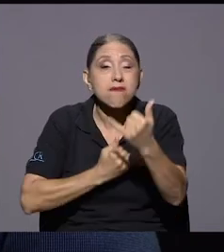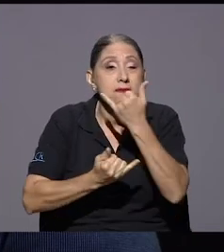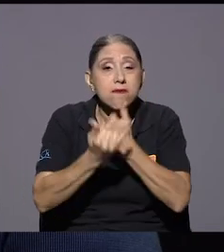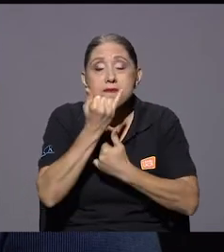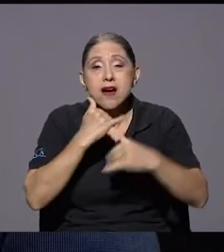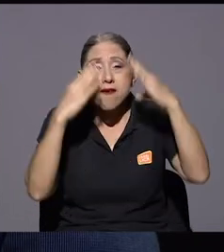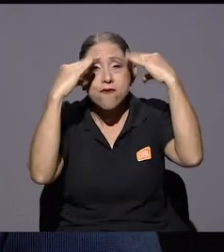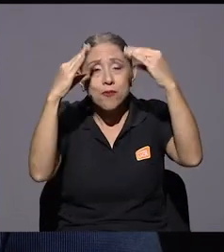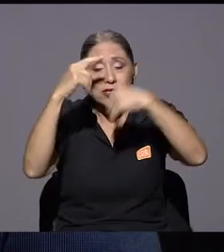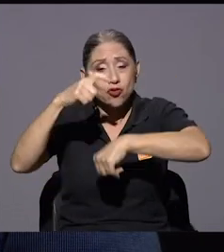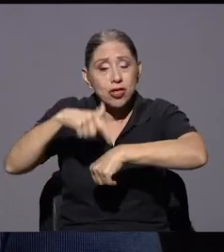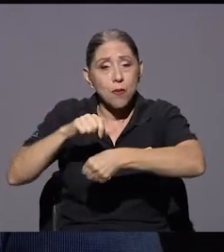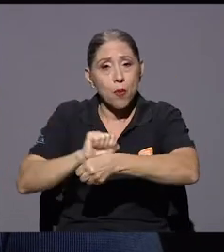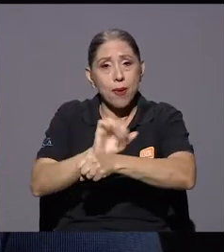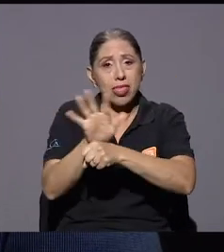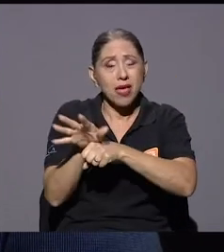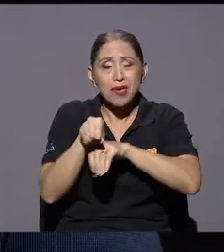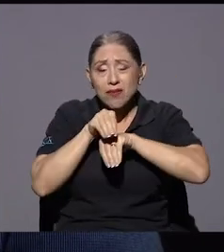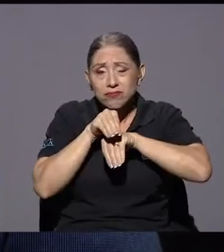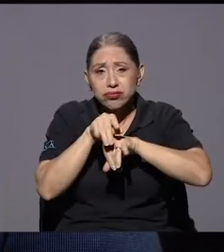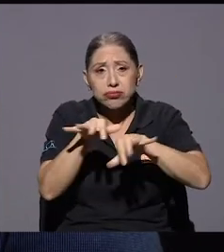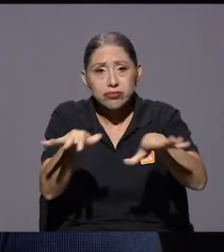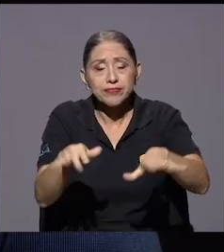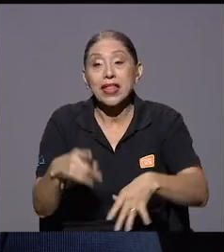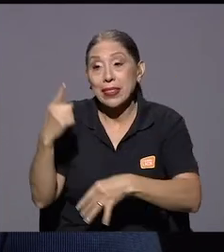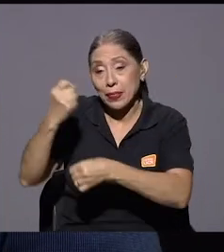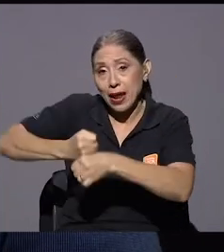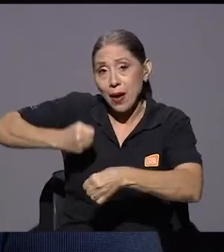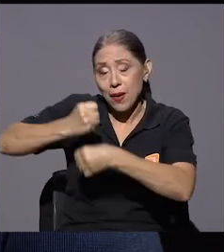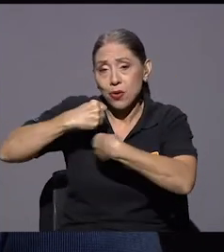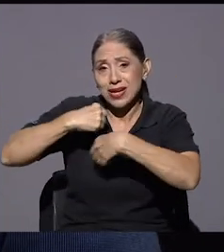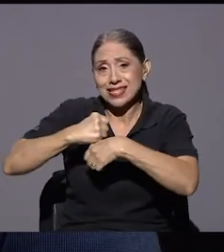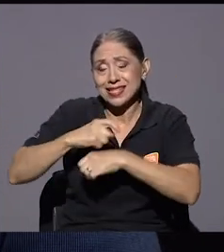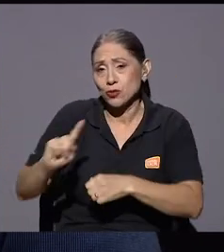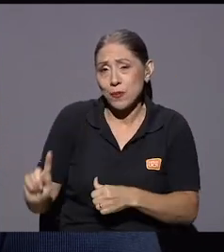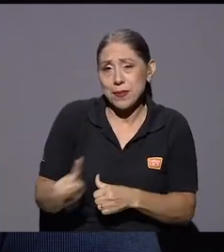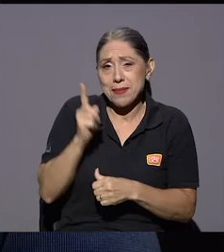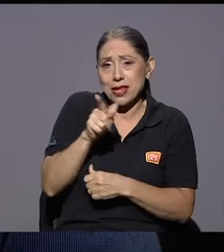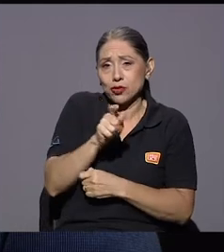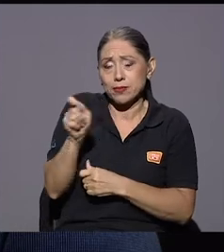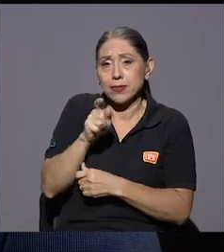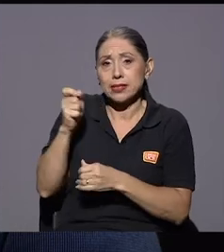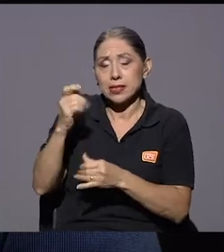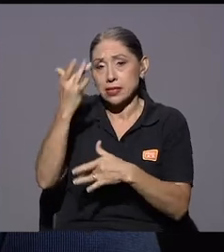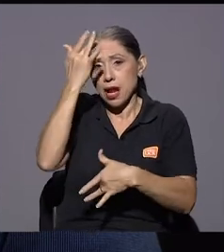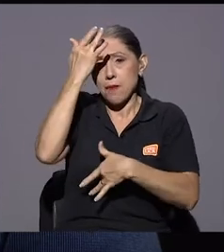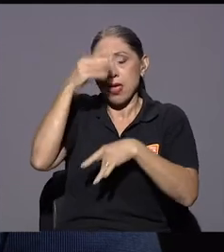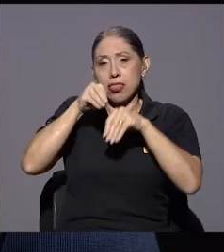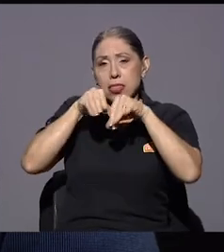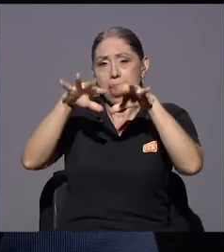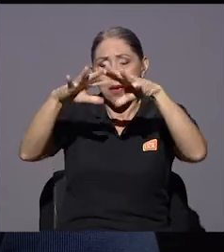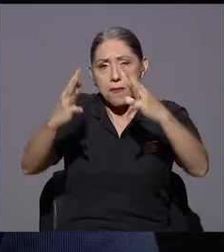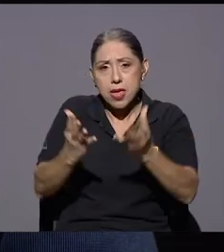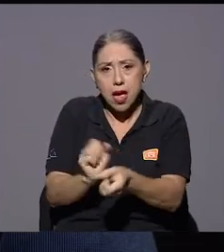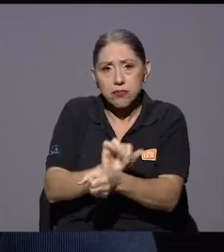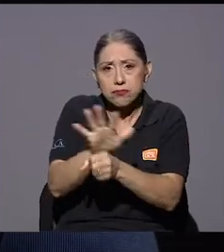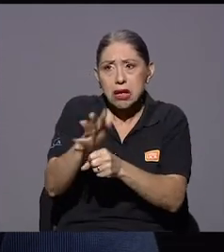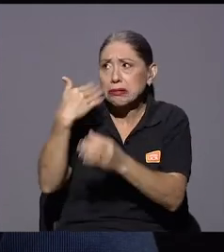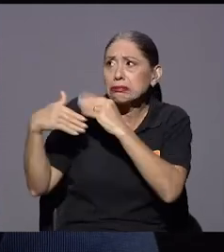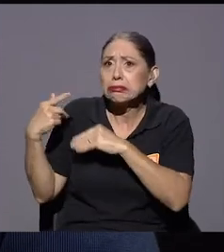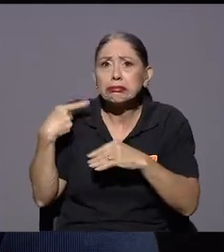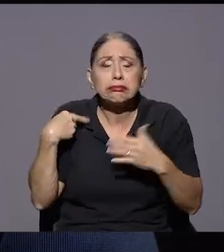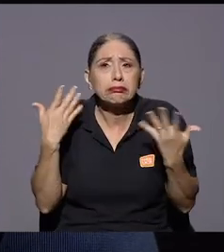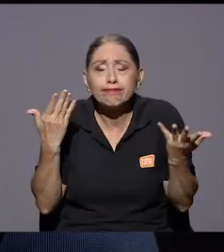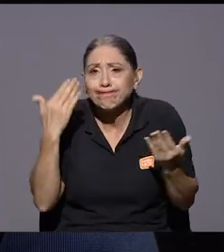trabajo que se hizo especialmente en los primeros meses de la pandemia en había muchísimo desconocimiento y circulaba